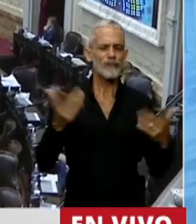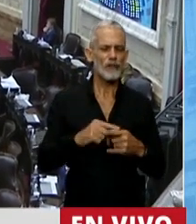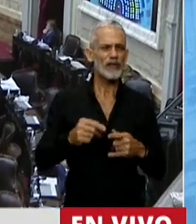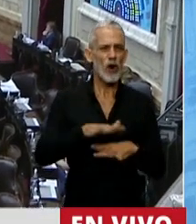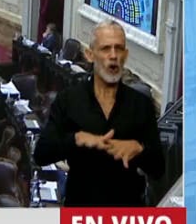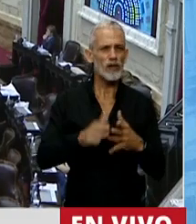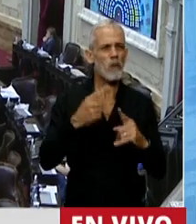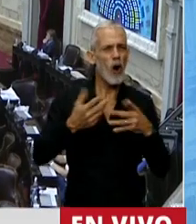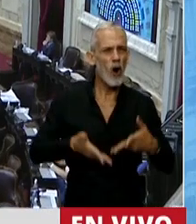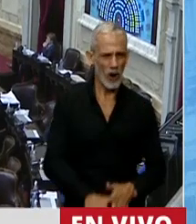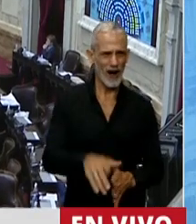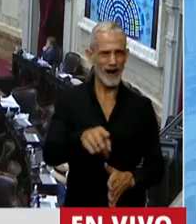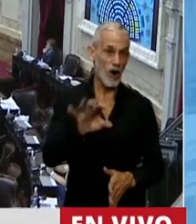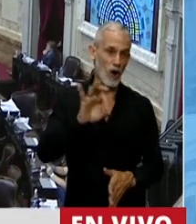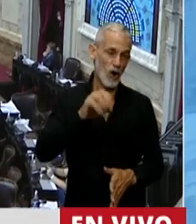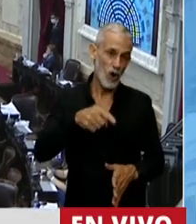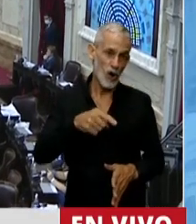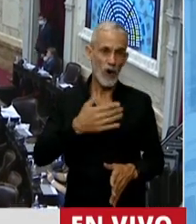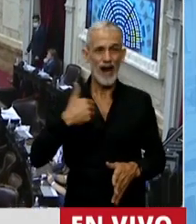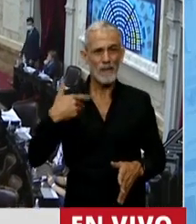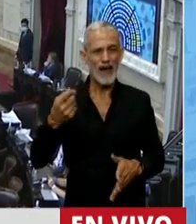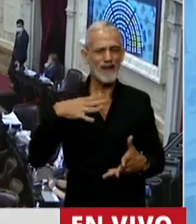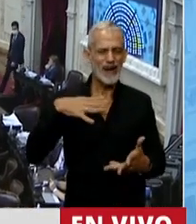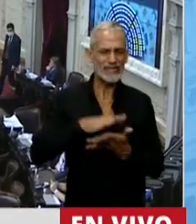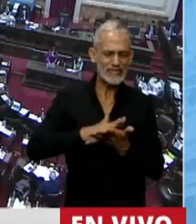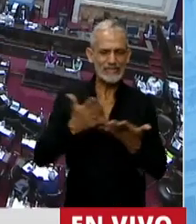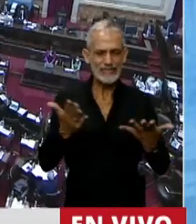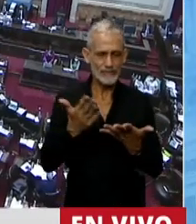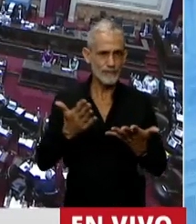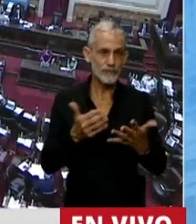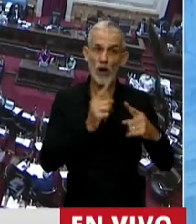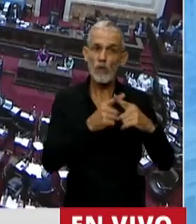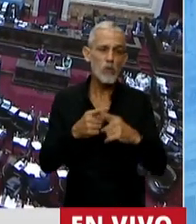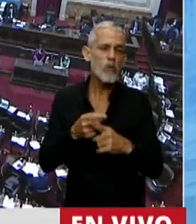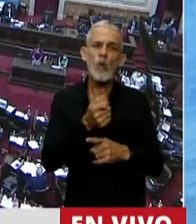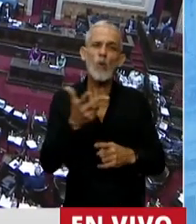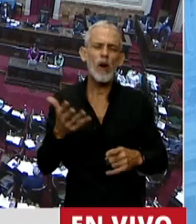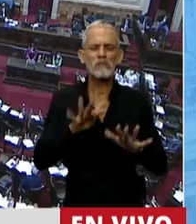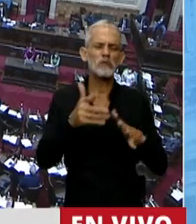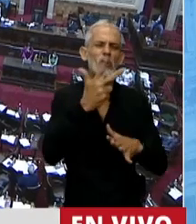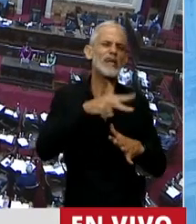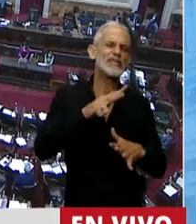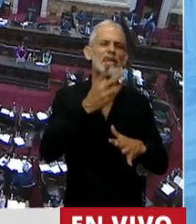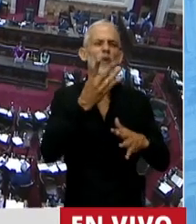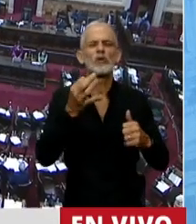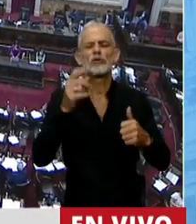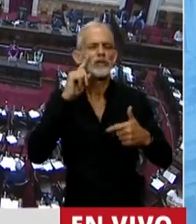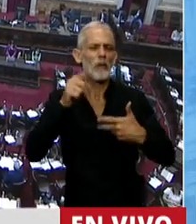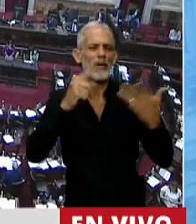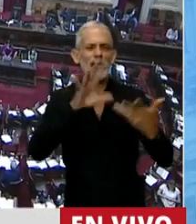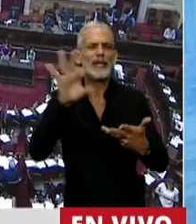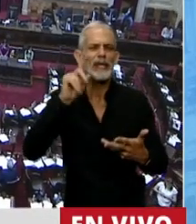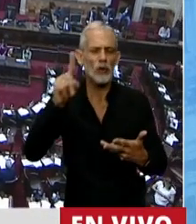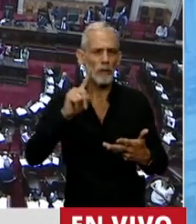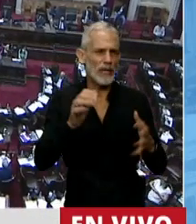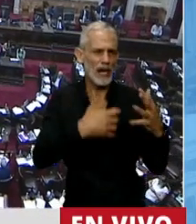nacer y con las madres debemos manejar números seriamente. Hoy se habló de entre 300, 400, 500 mil abortos